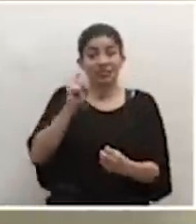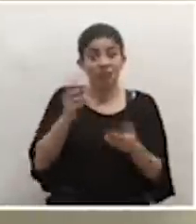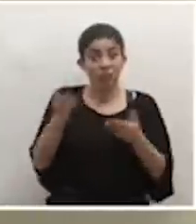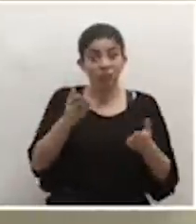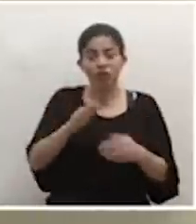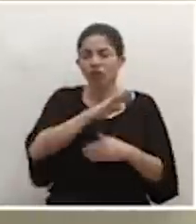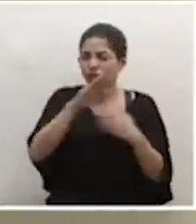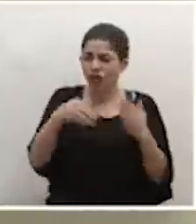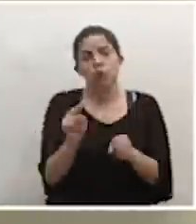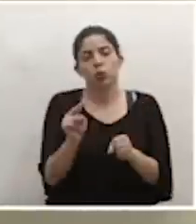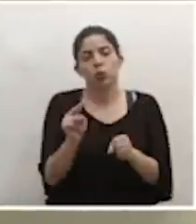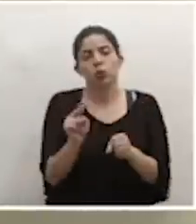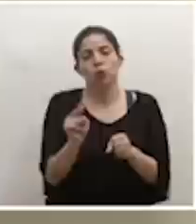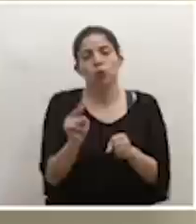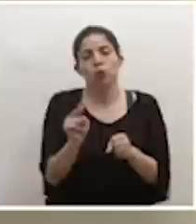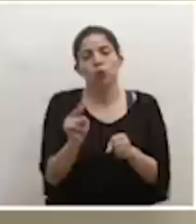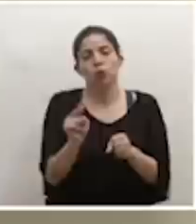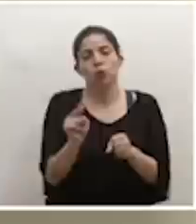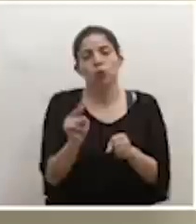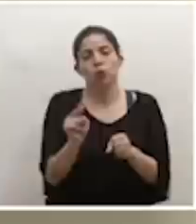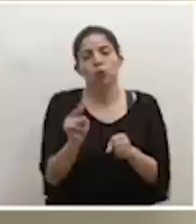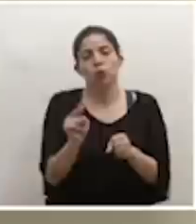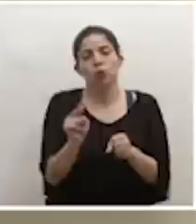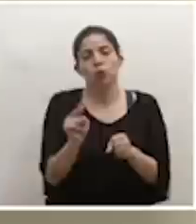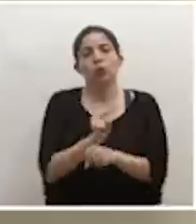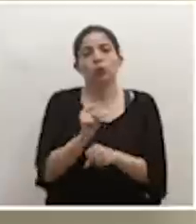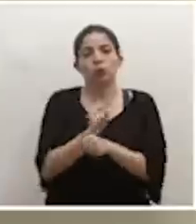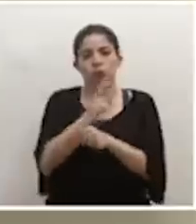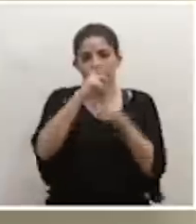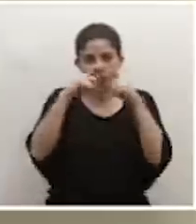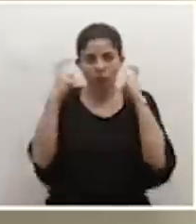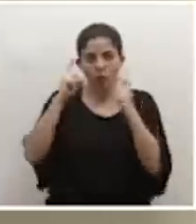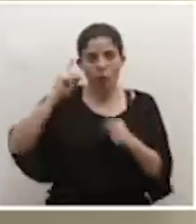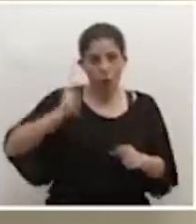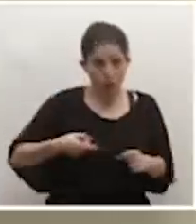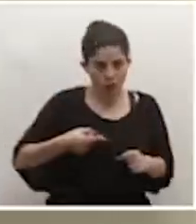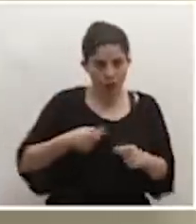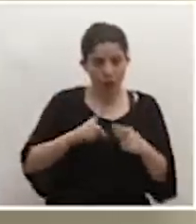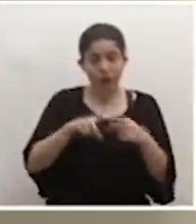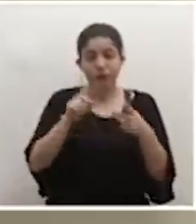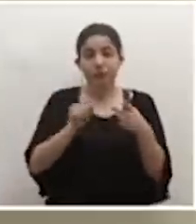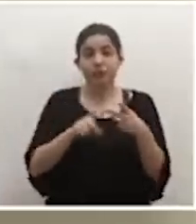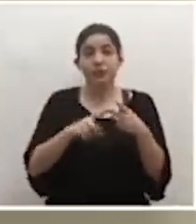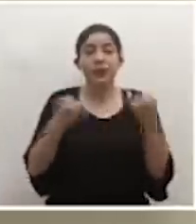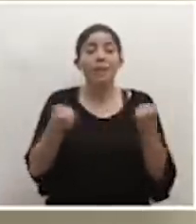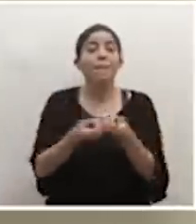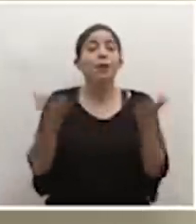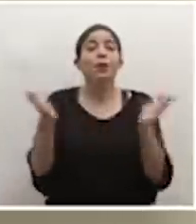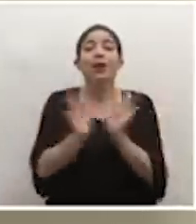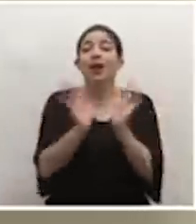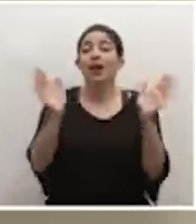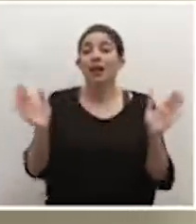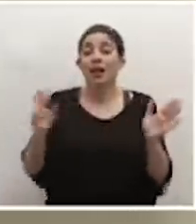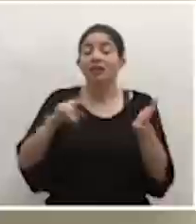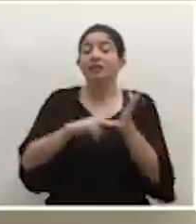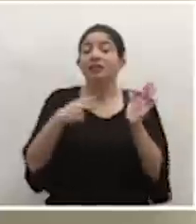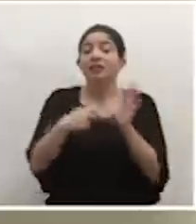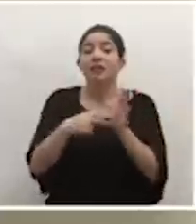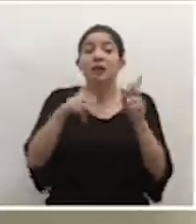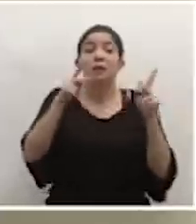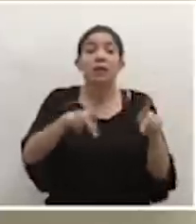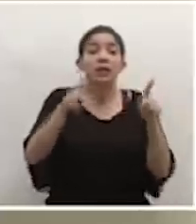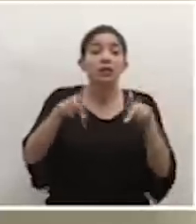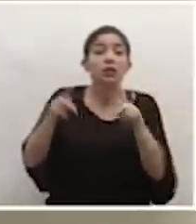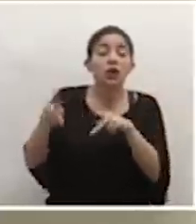ya obligatorio el uso de las mascarillas. Además, para el público en general, o las personas que